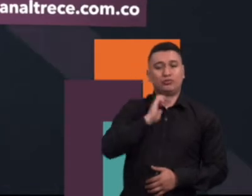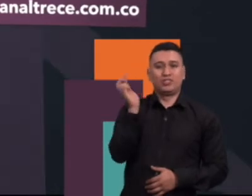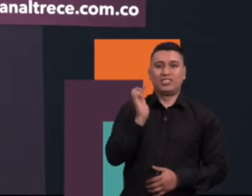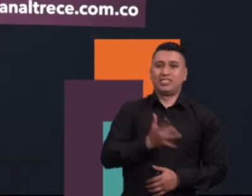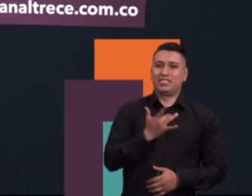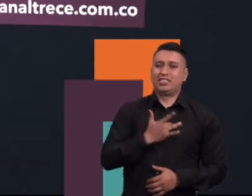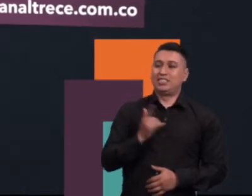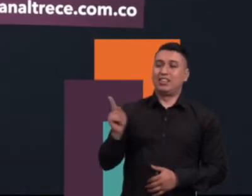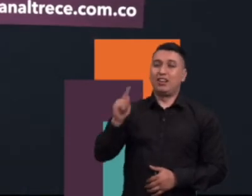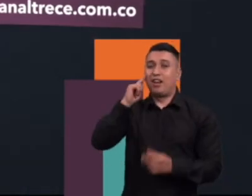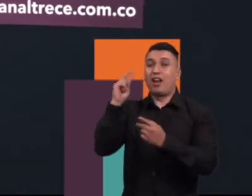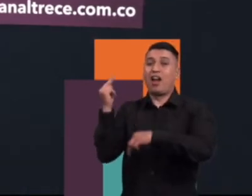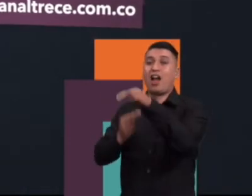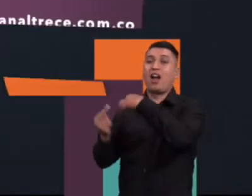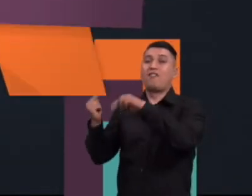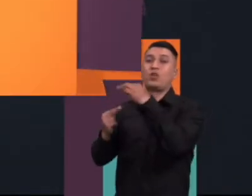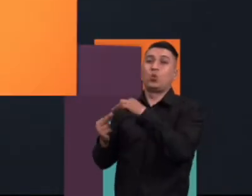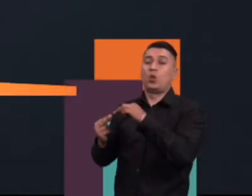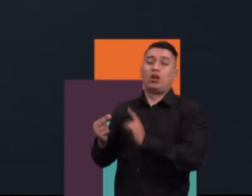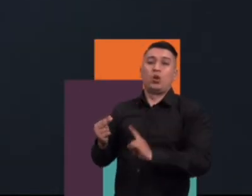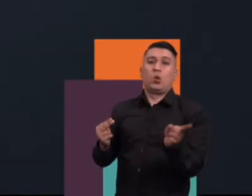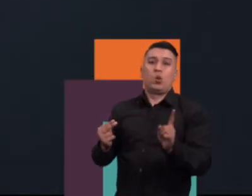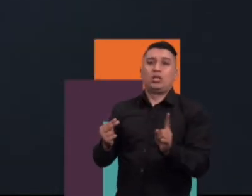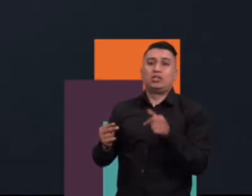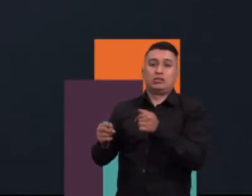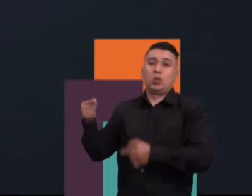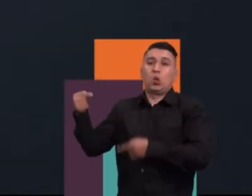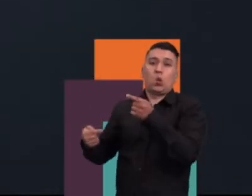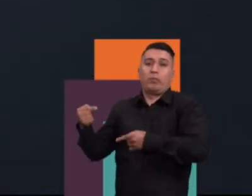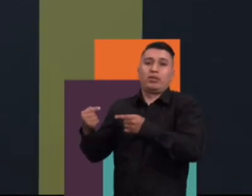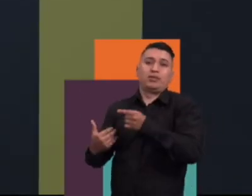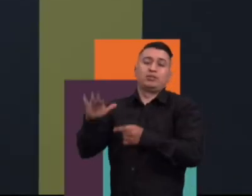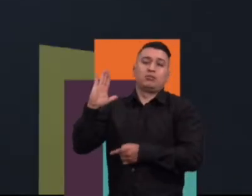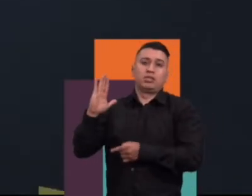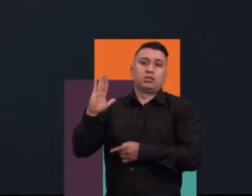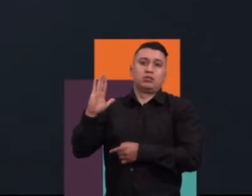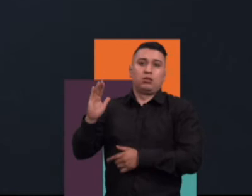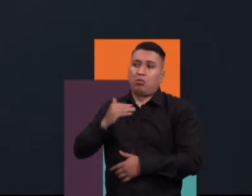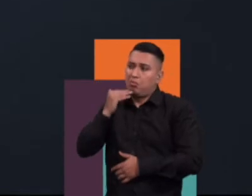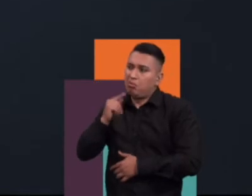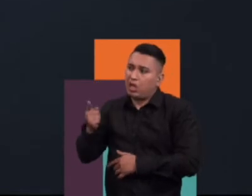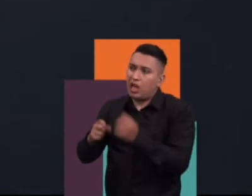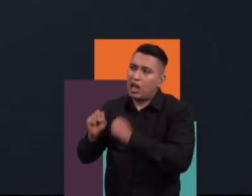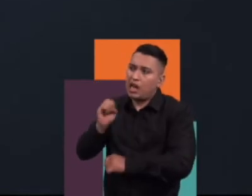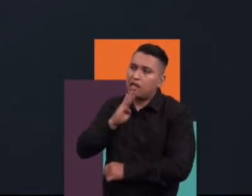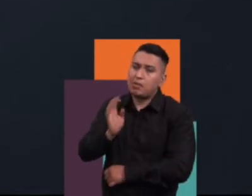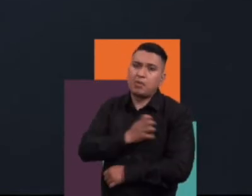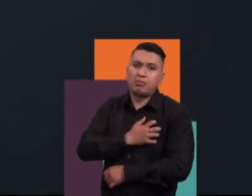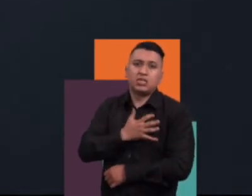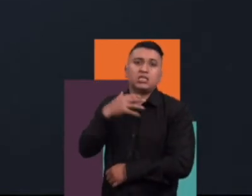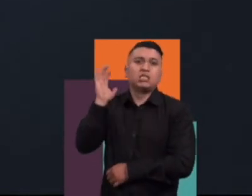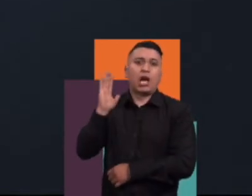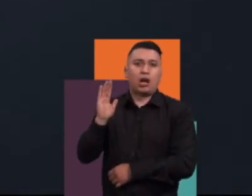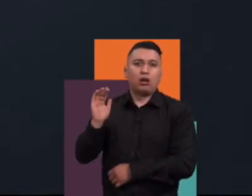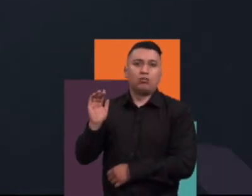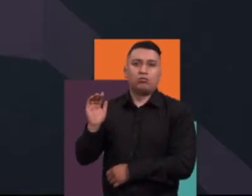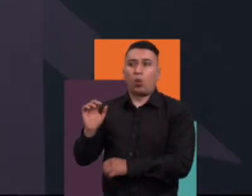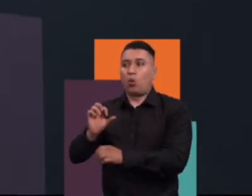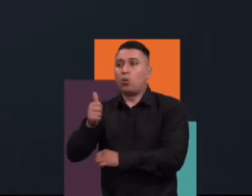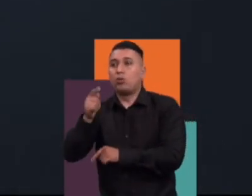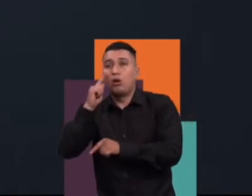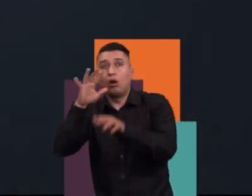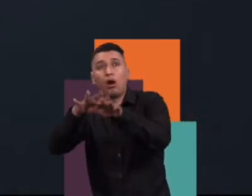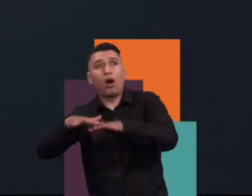perspectiva no son aventuras, sino son competencias, donde lo que no sabemos es quién va a ganar, pero lo demás está